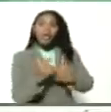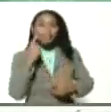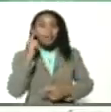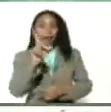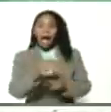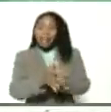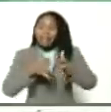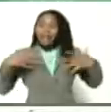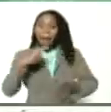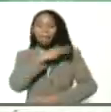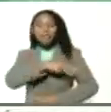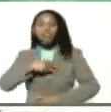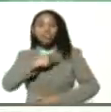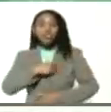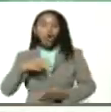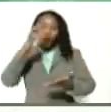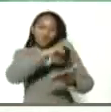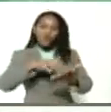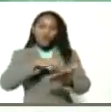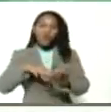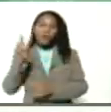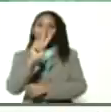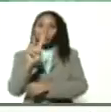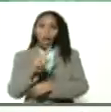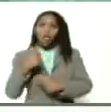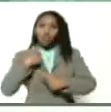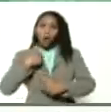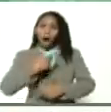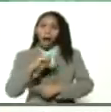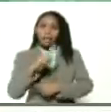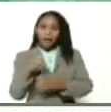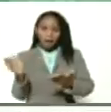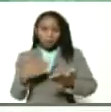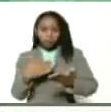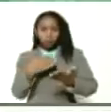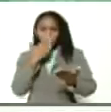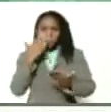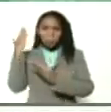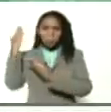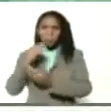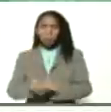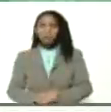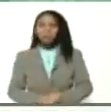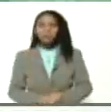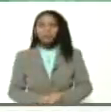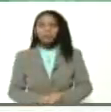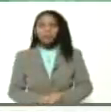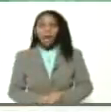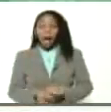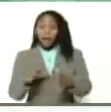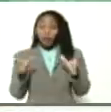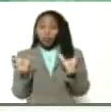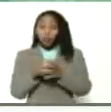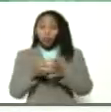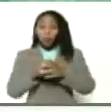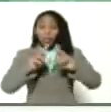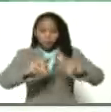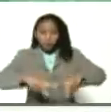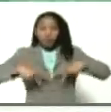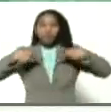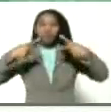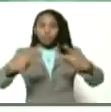la gran misión agro-venezuela. Aquí lo tengo, precisamente. Aquí va un conjunto de reformas,